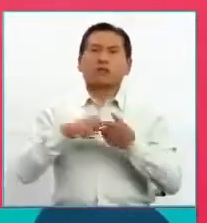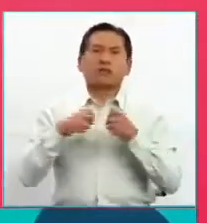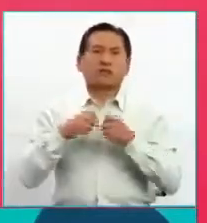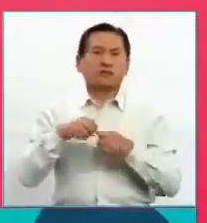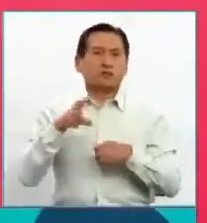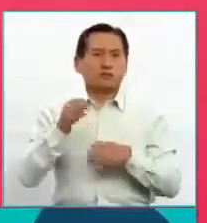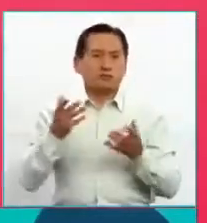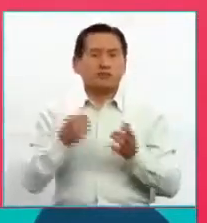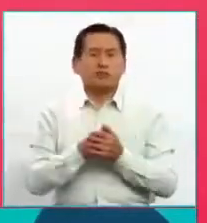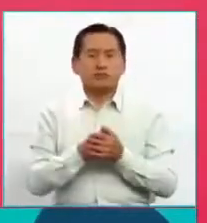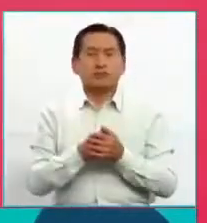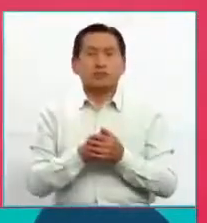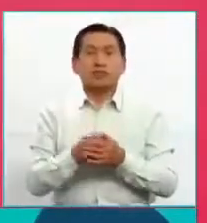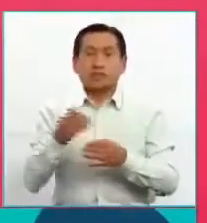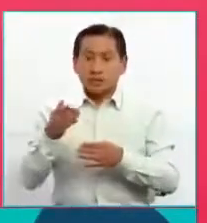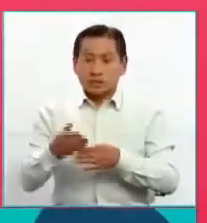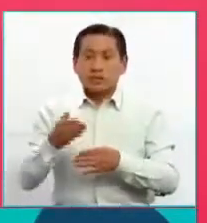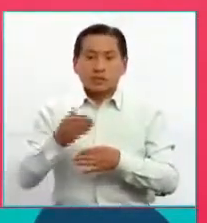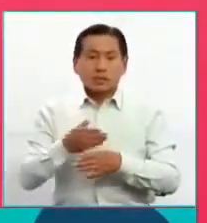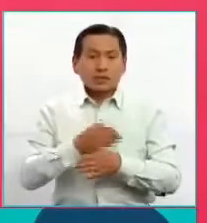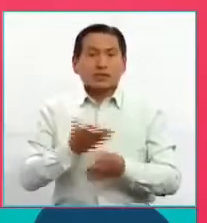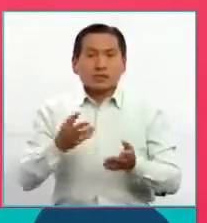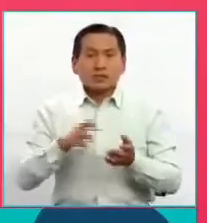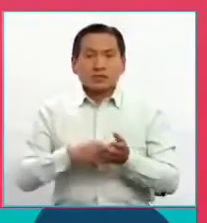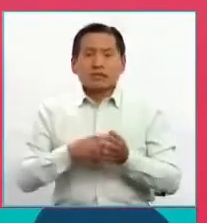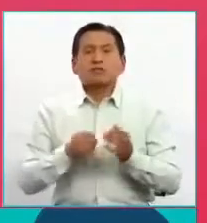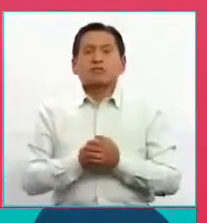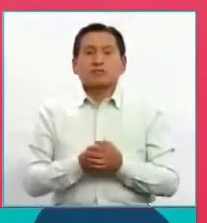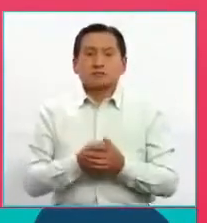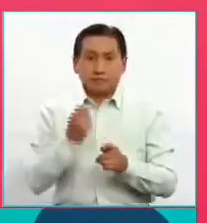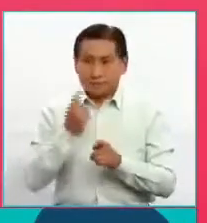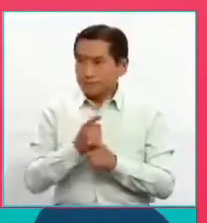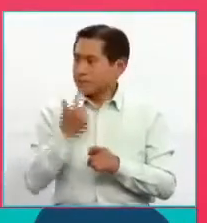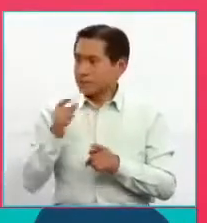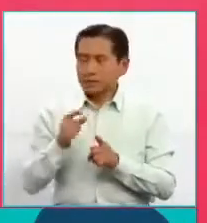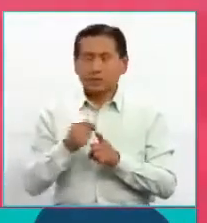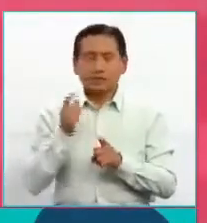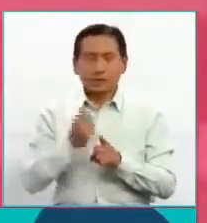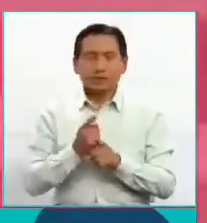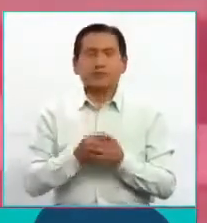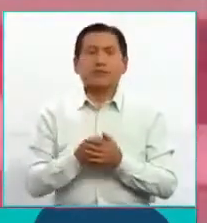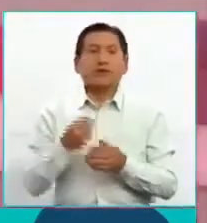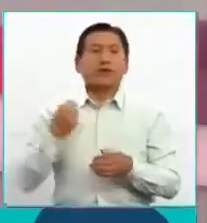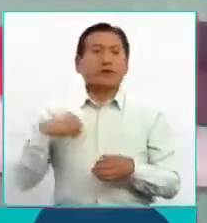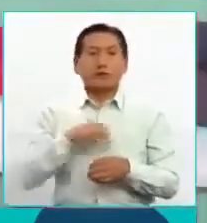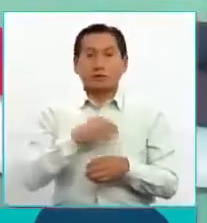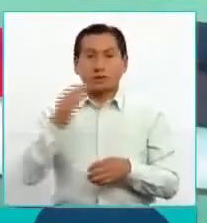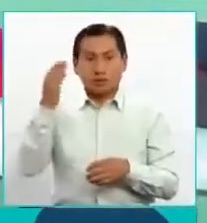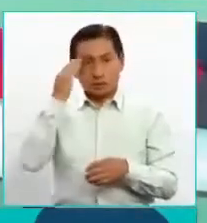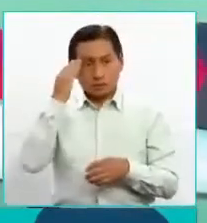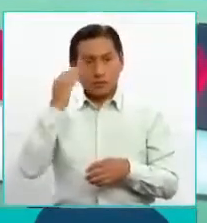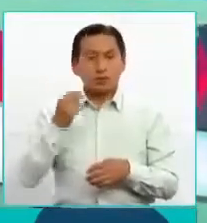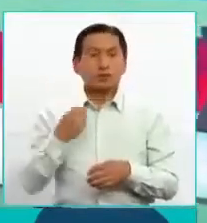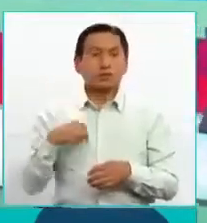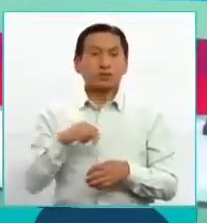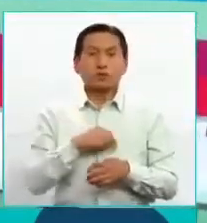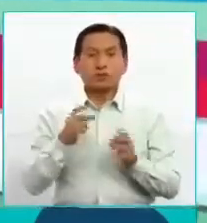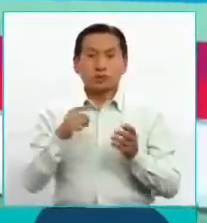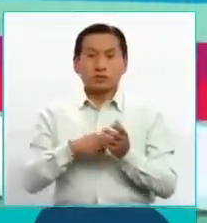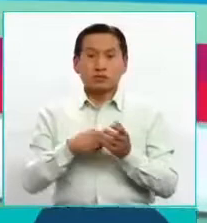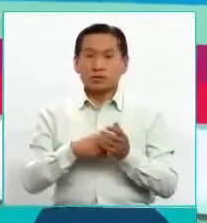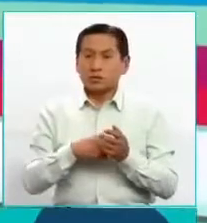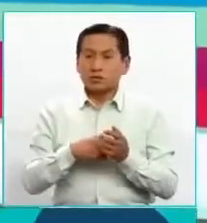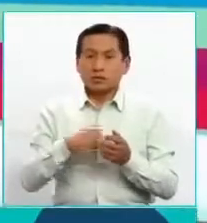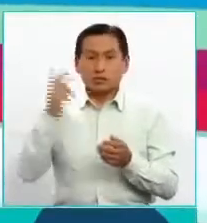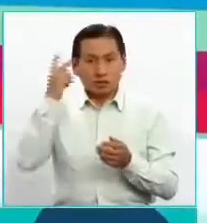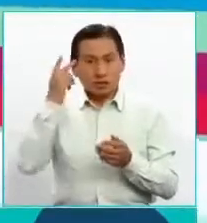paso a paso hay que ir. Hay que ir trabajando, claro. Entonces, nosotros estamos conscientes, nosotros en la vida orgánica